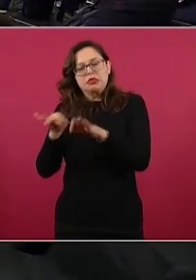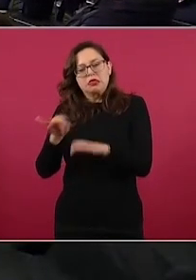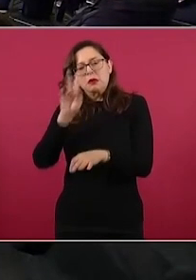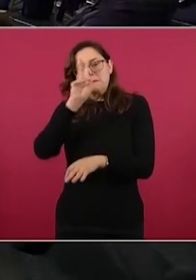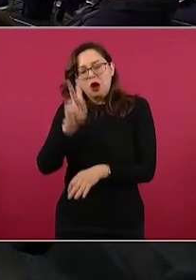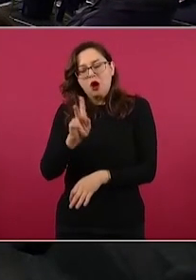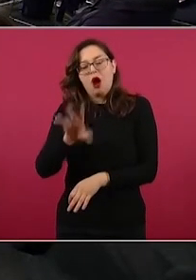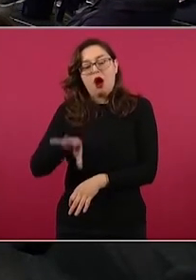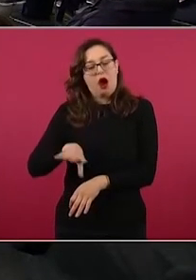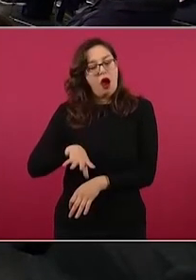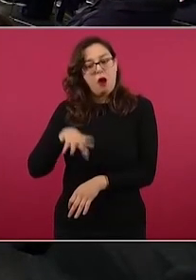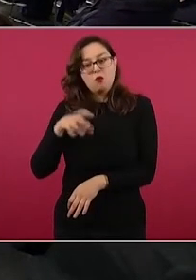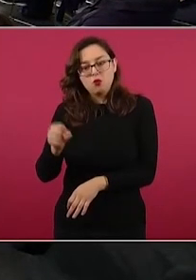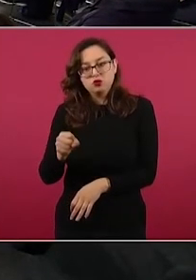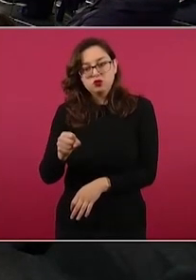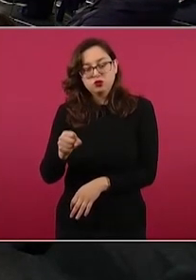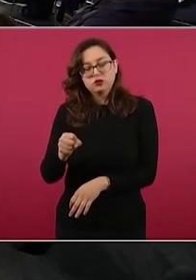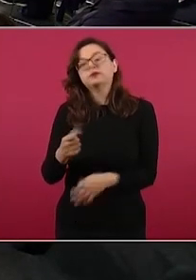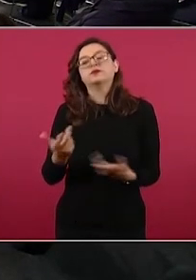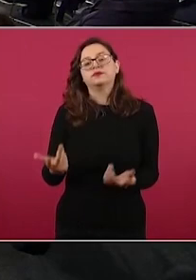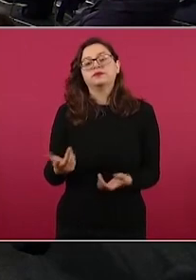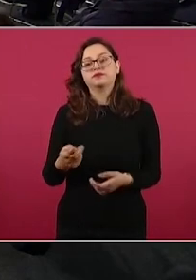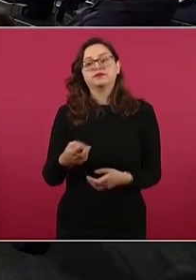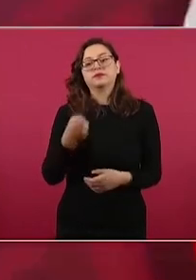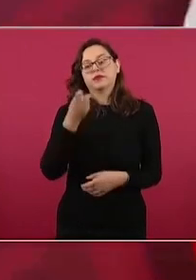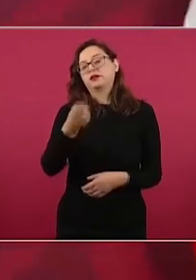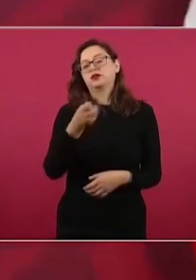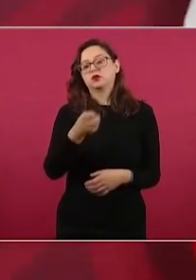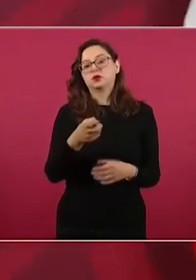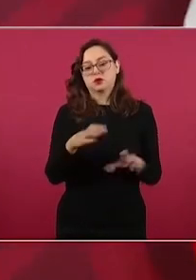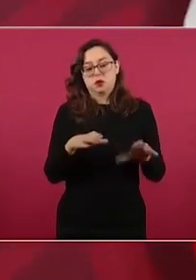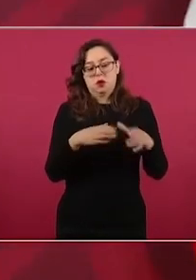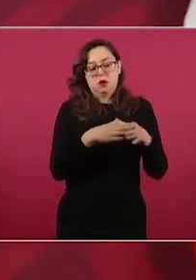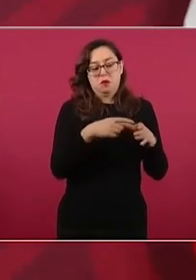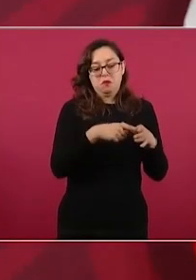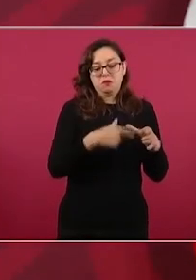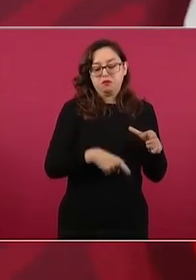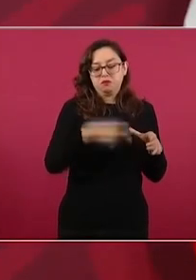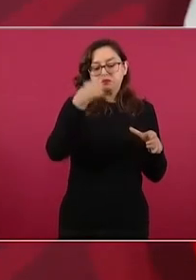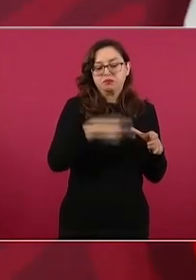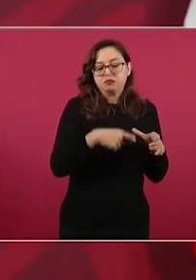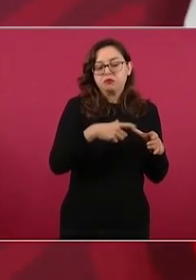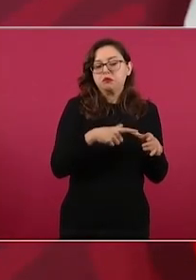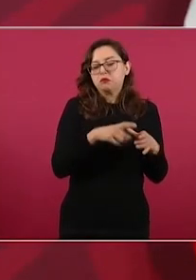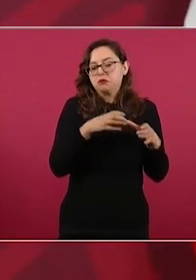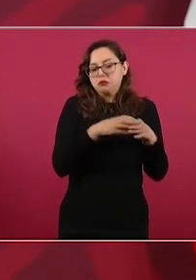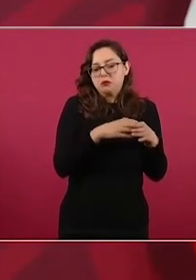la lucha de clases pero en nuestro país